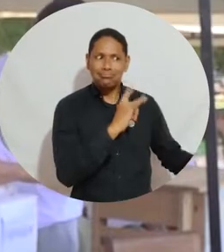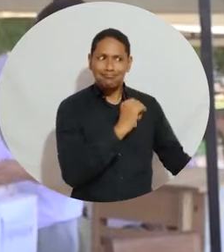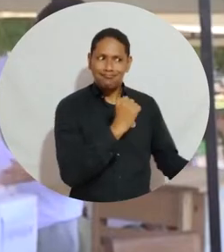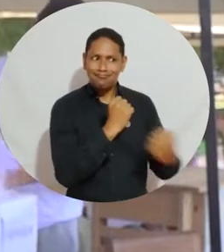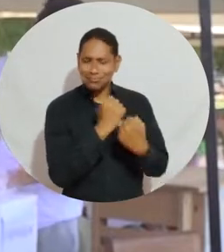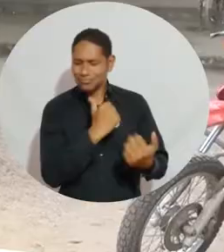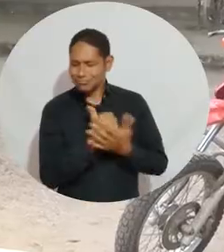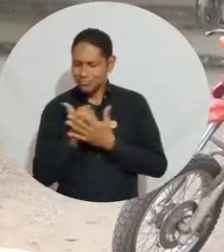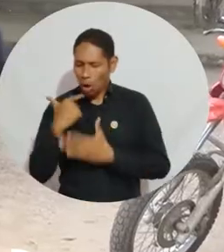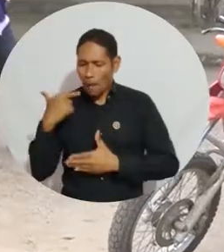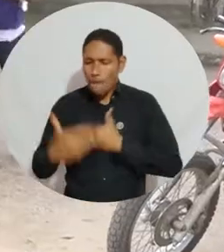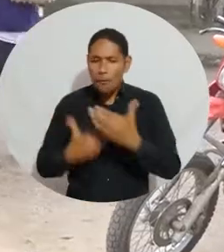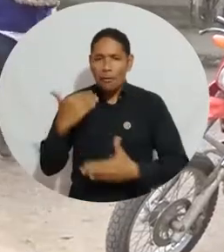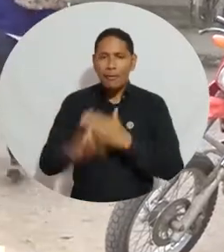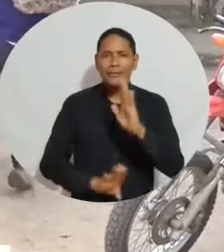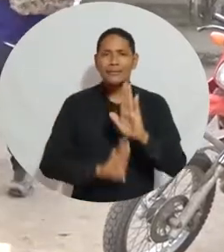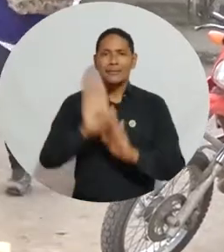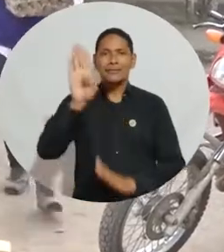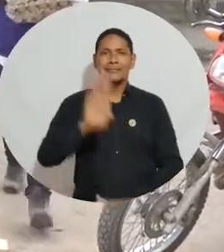mejorar los procesos.